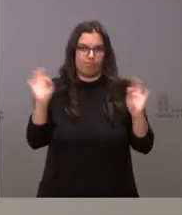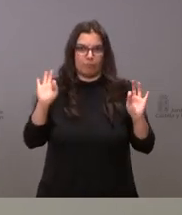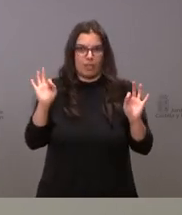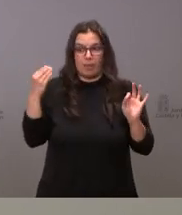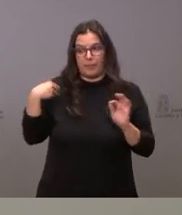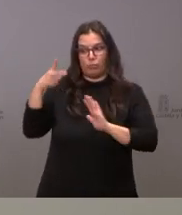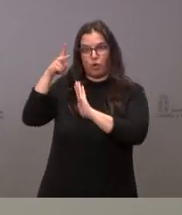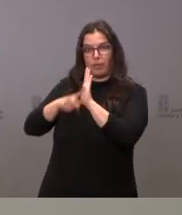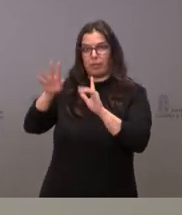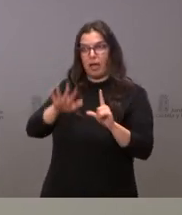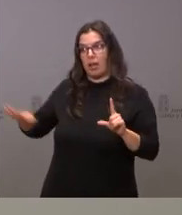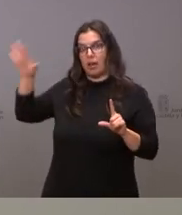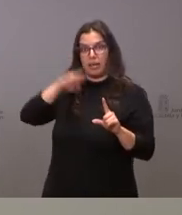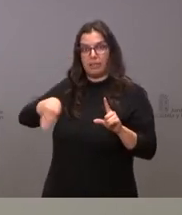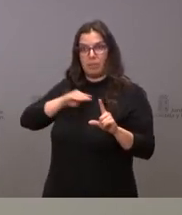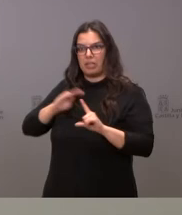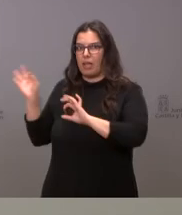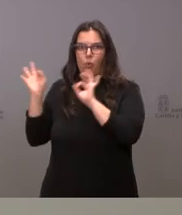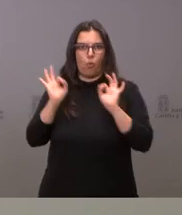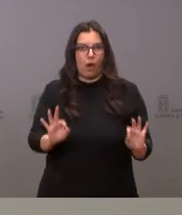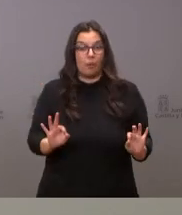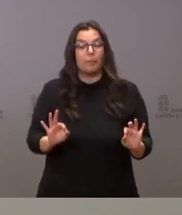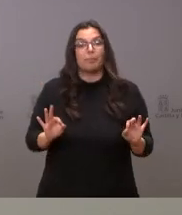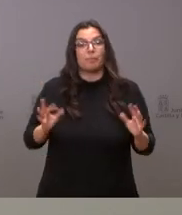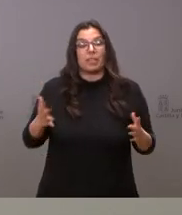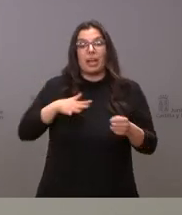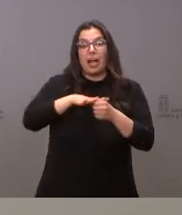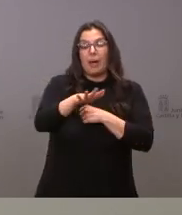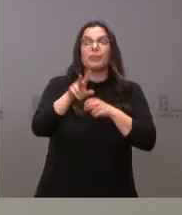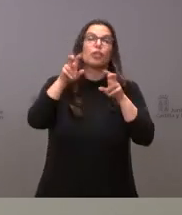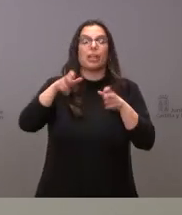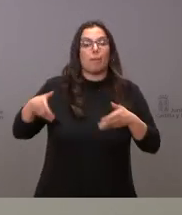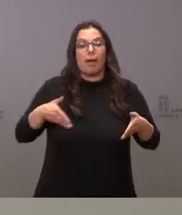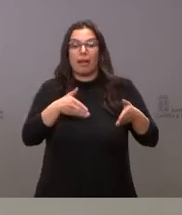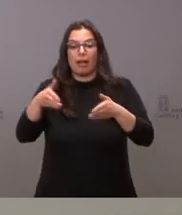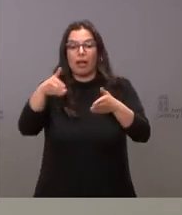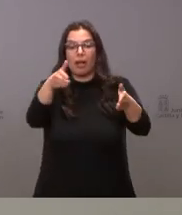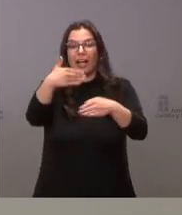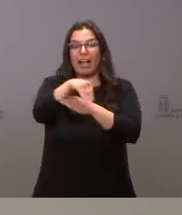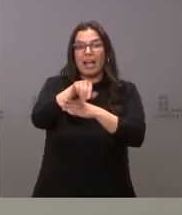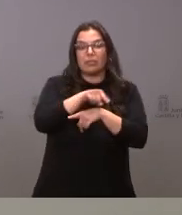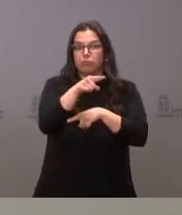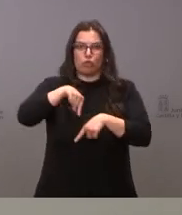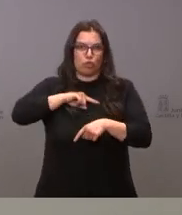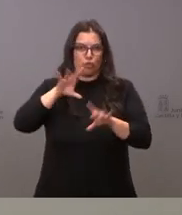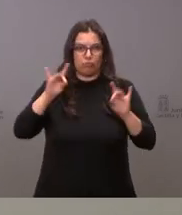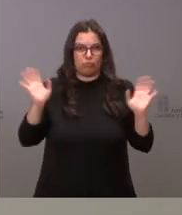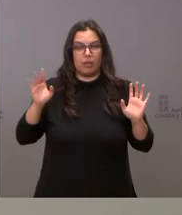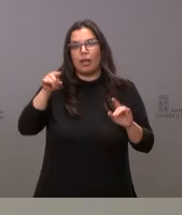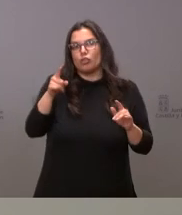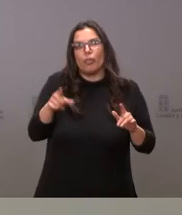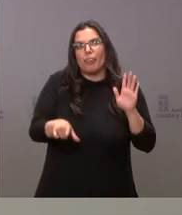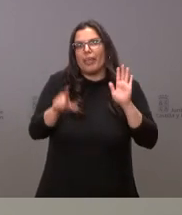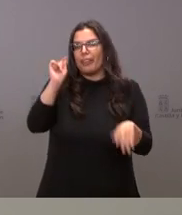hubieran aplicado para el conjunto nacional y que el ámbito de los recorridos sobre el cual nosotros no intervenimos corresponde su